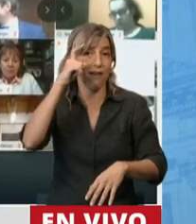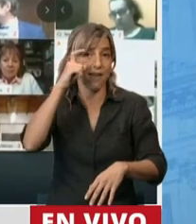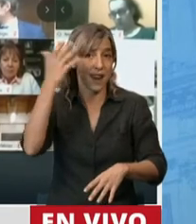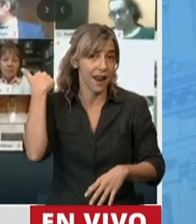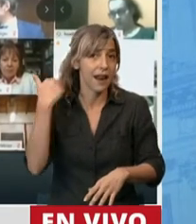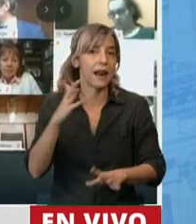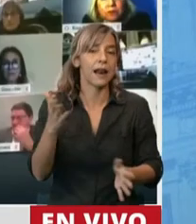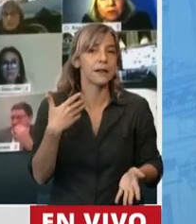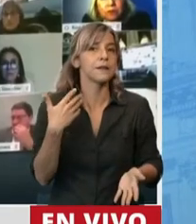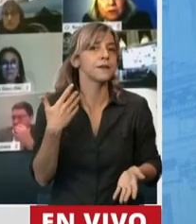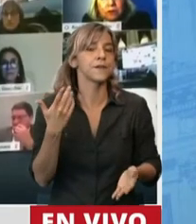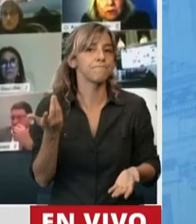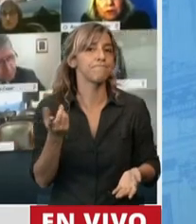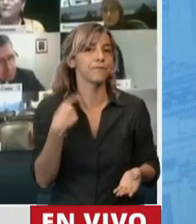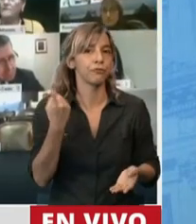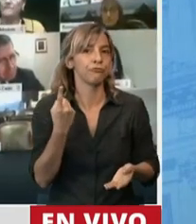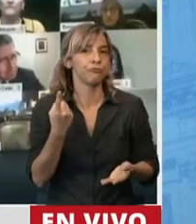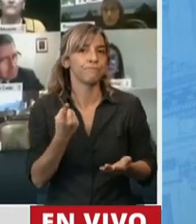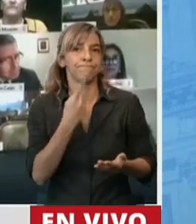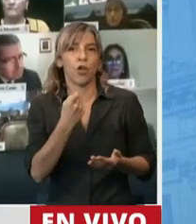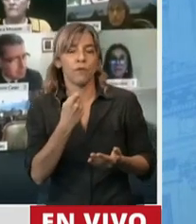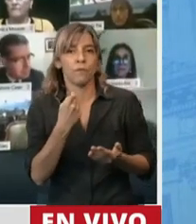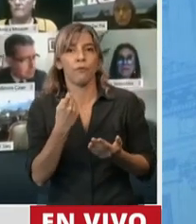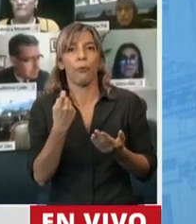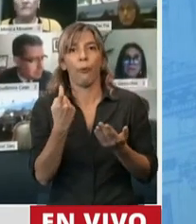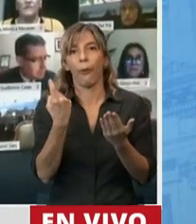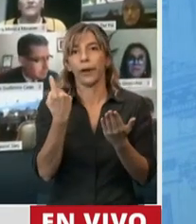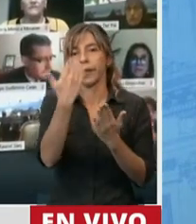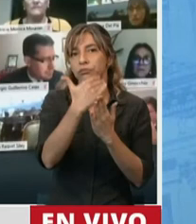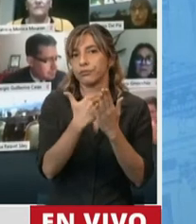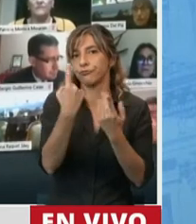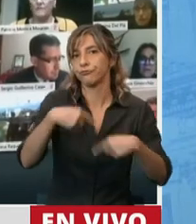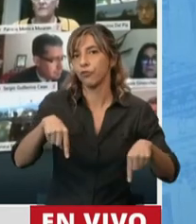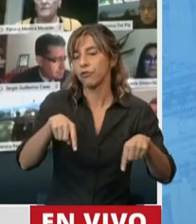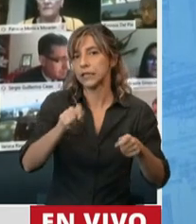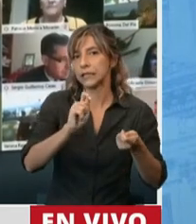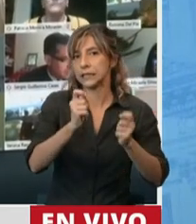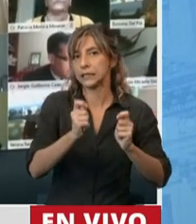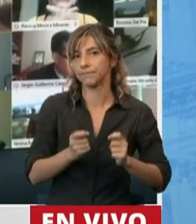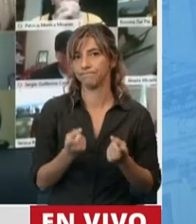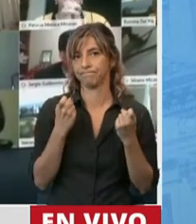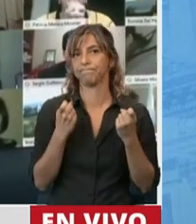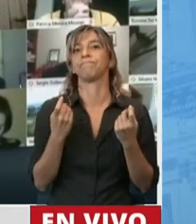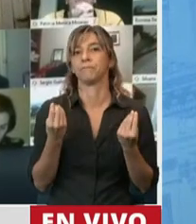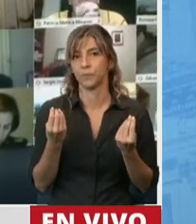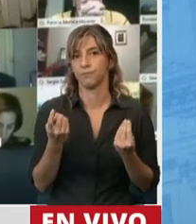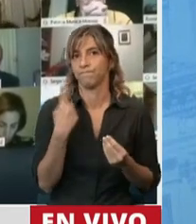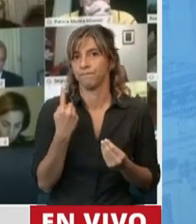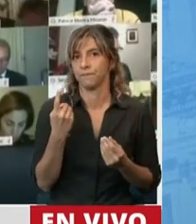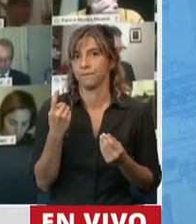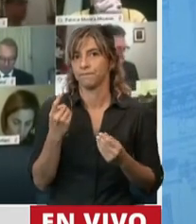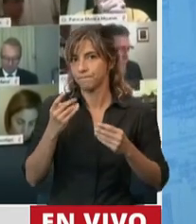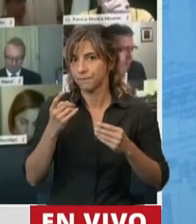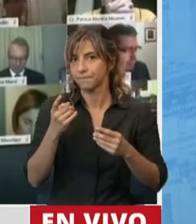porque era evidente que debíamos corregir su orientación. Había que empezar una ley para todos los actores de la industria